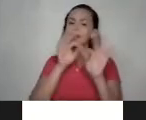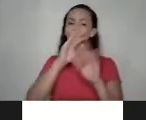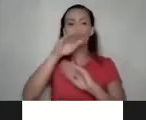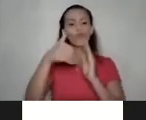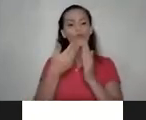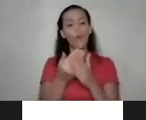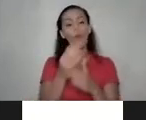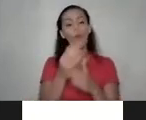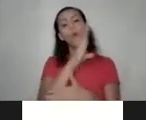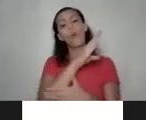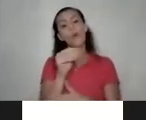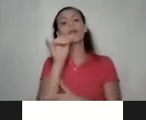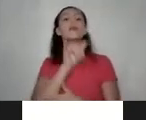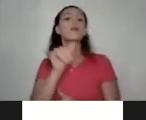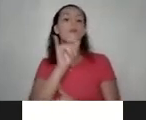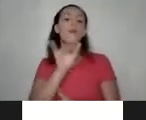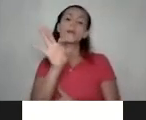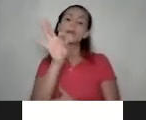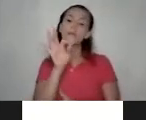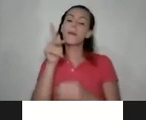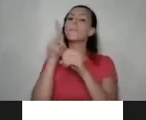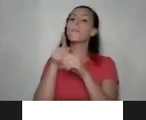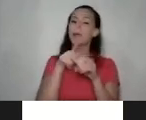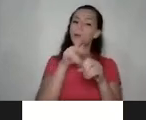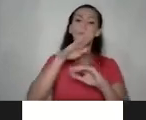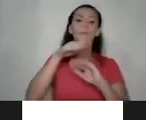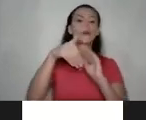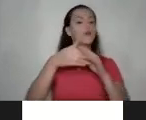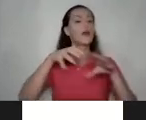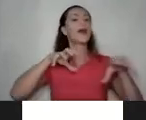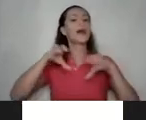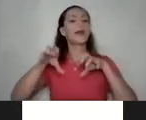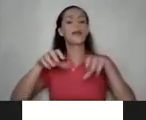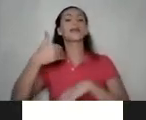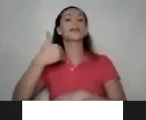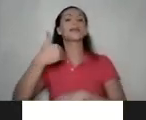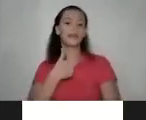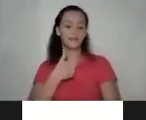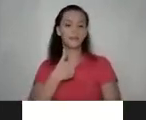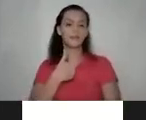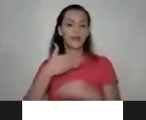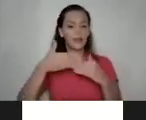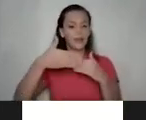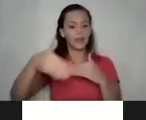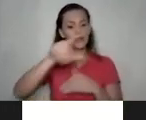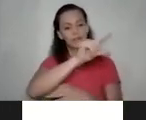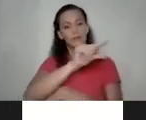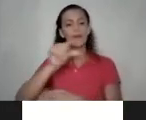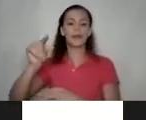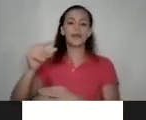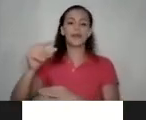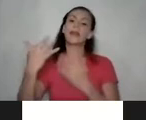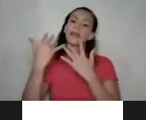igualmente les invitamos a participar en todas las actividades que vamos a tener durante la semana les esperamos